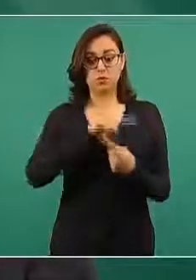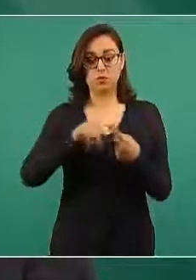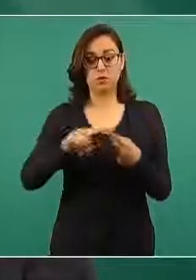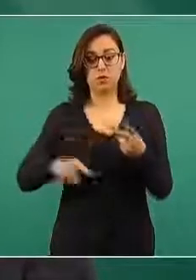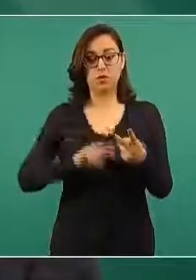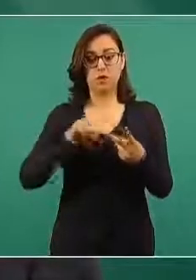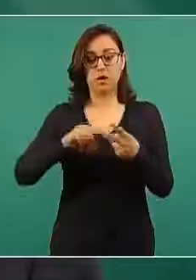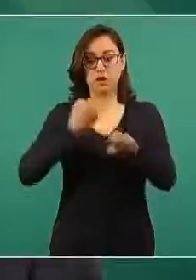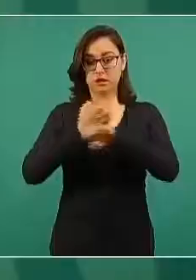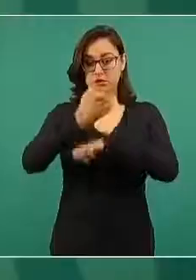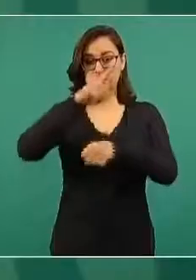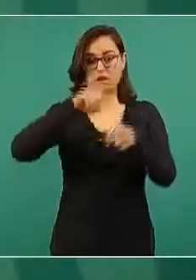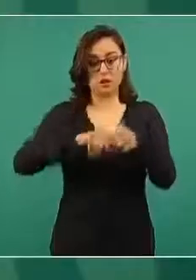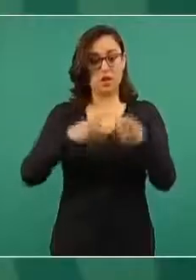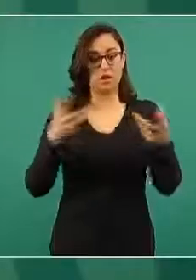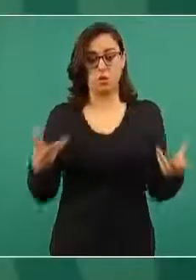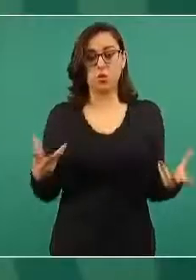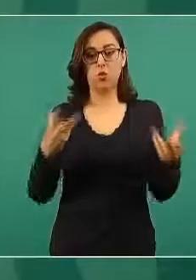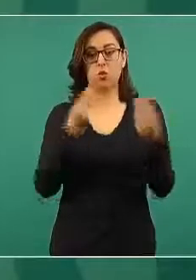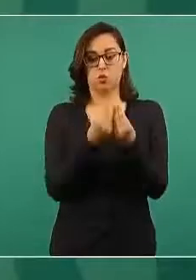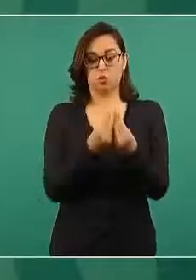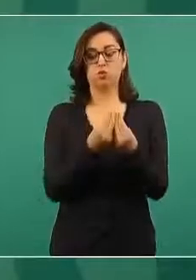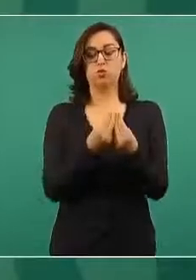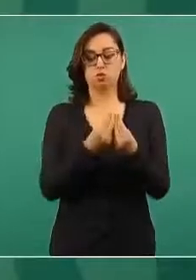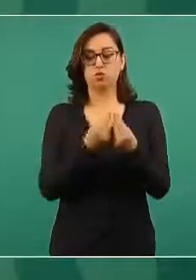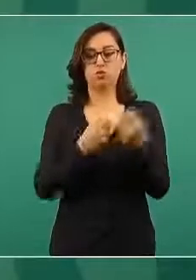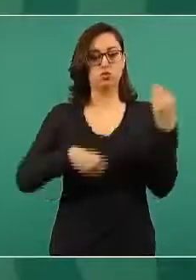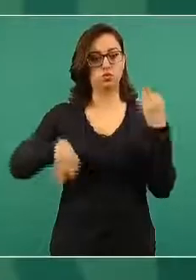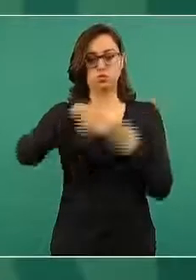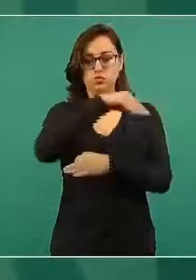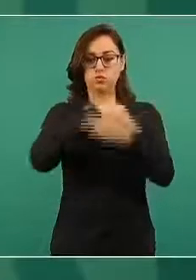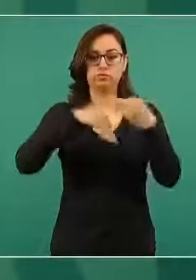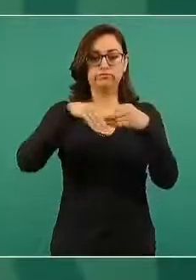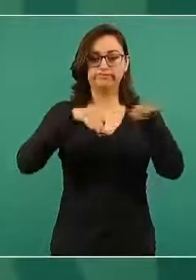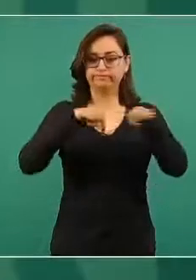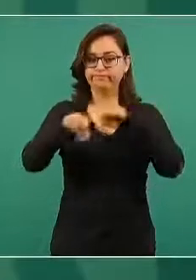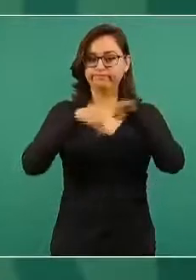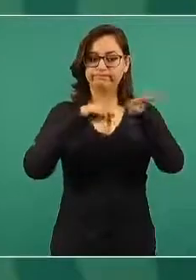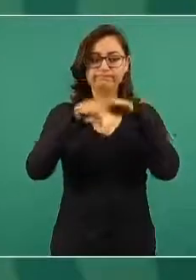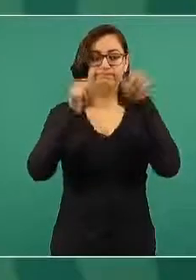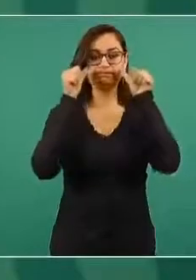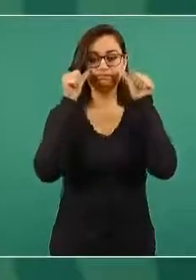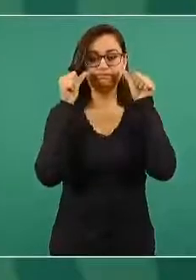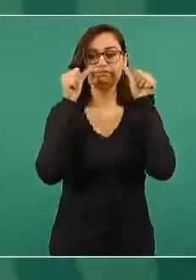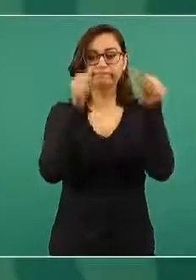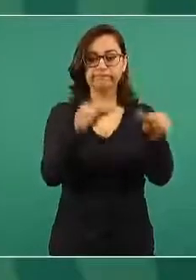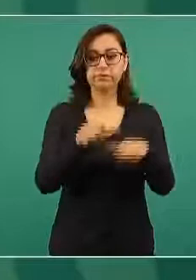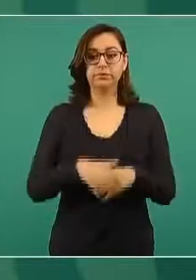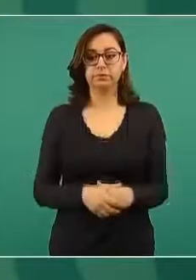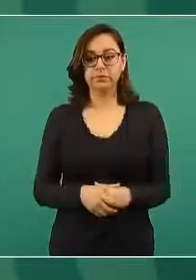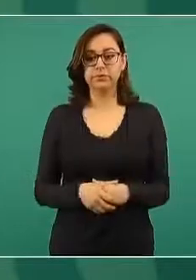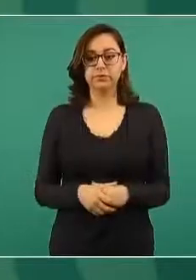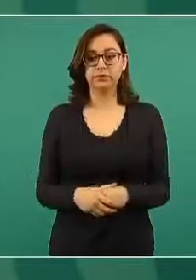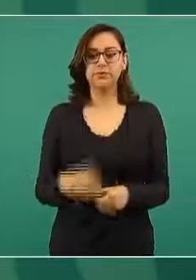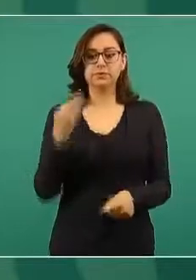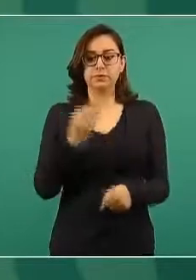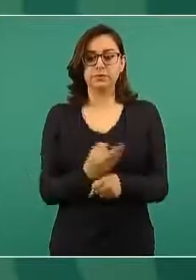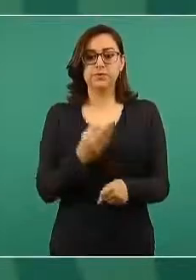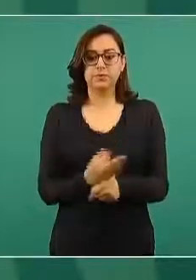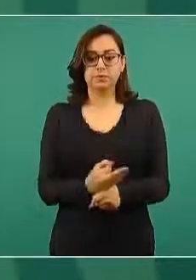Estado de Coahuila, del gobierno del Estado de Coahuila. Y vamos a informarles,